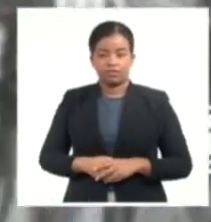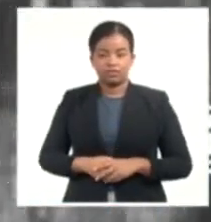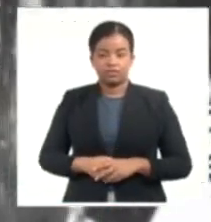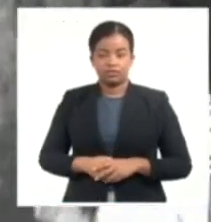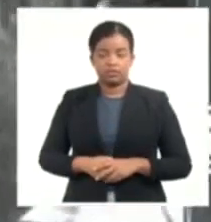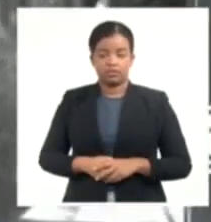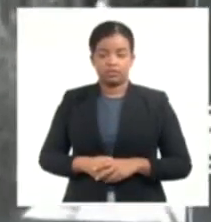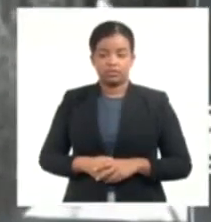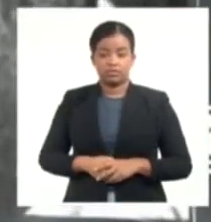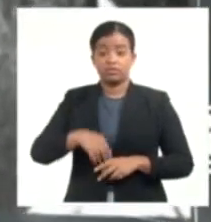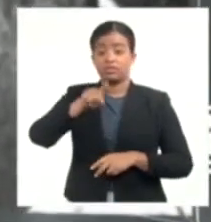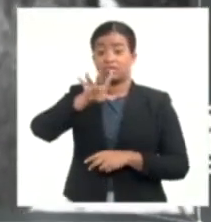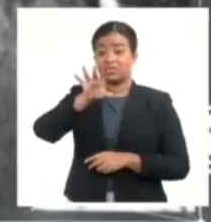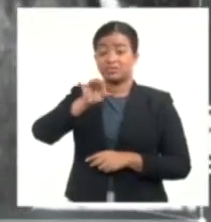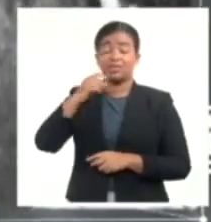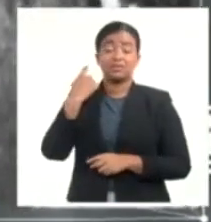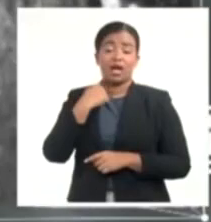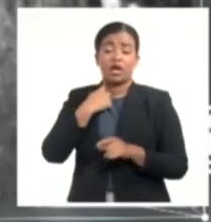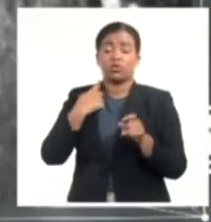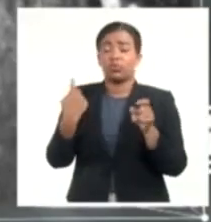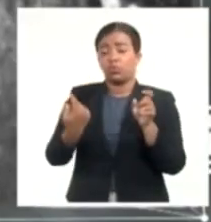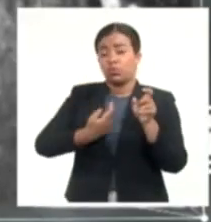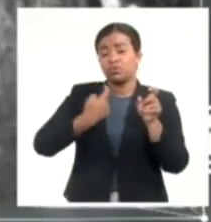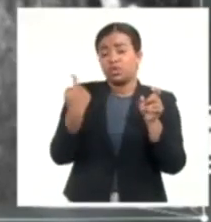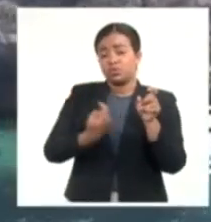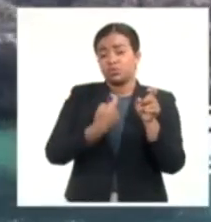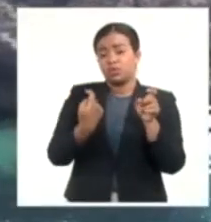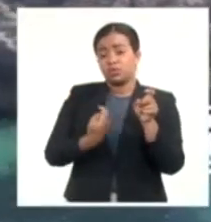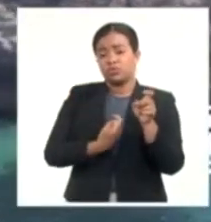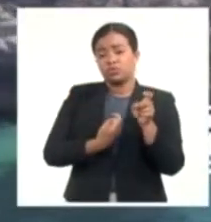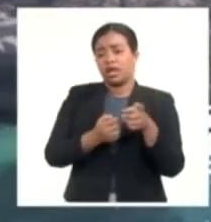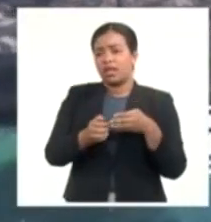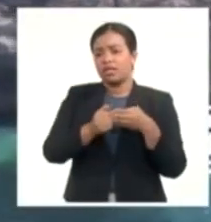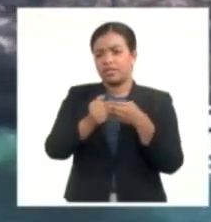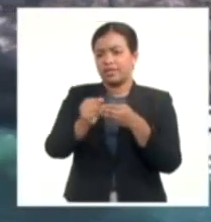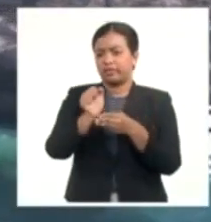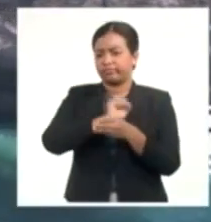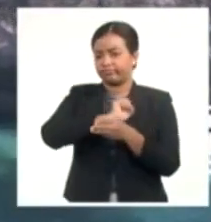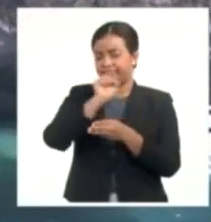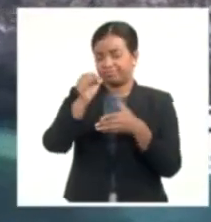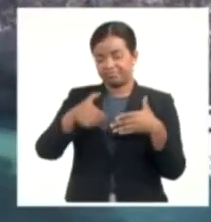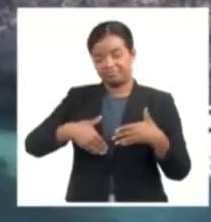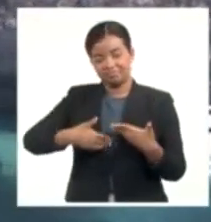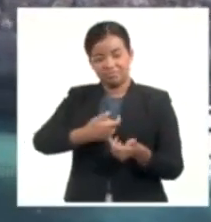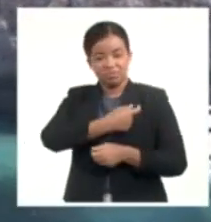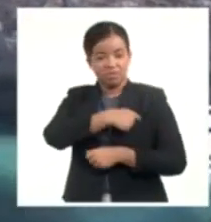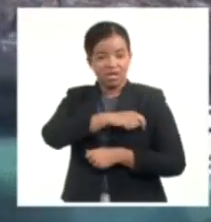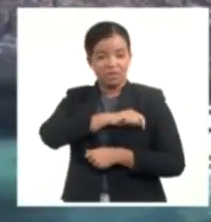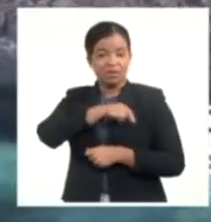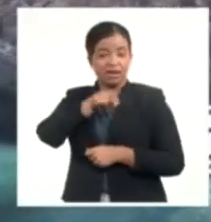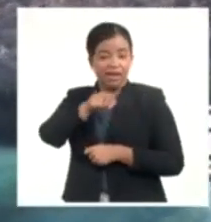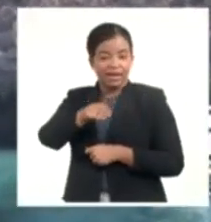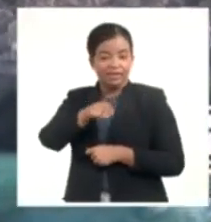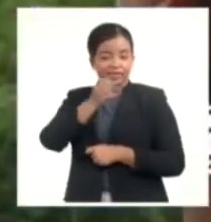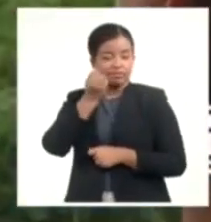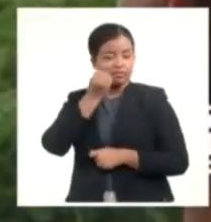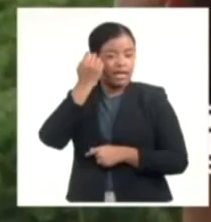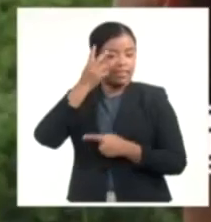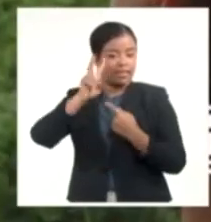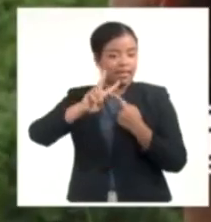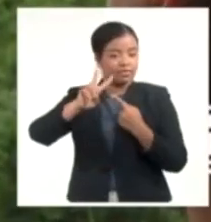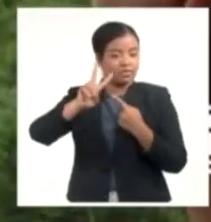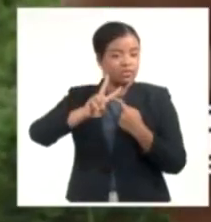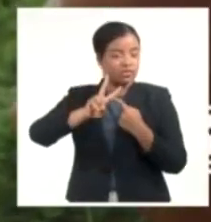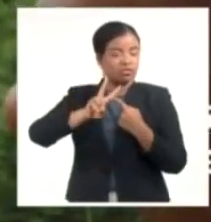Más de 150 años de lucha, el ejemplo de sus líderes y la voluntad de su gente motivaron al Mayadín para mostrar en